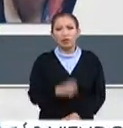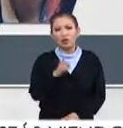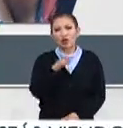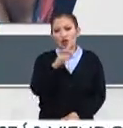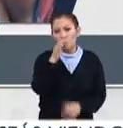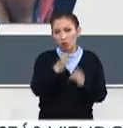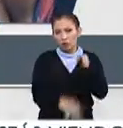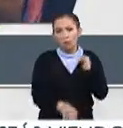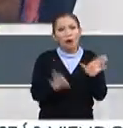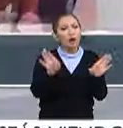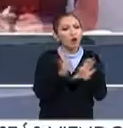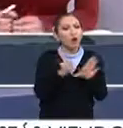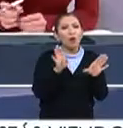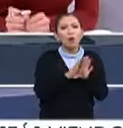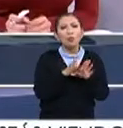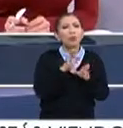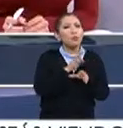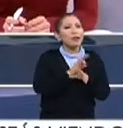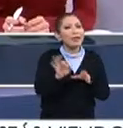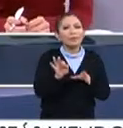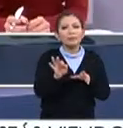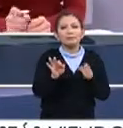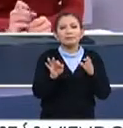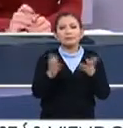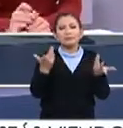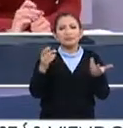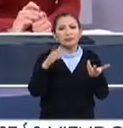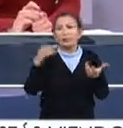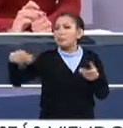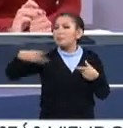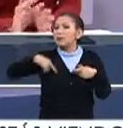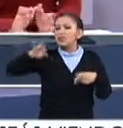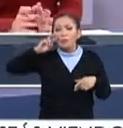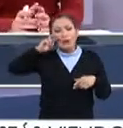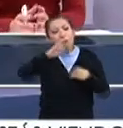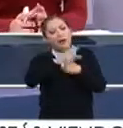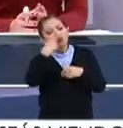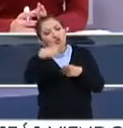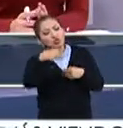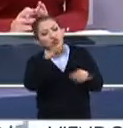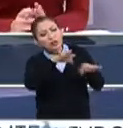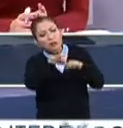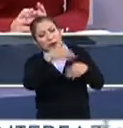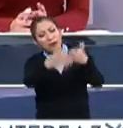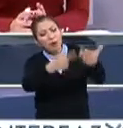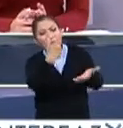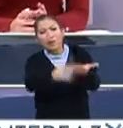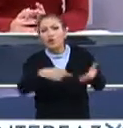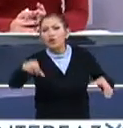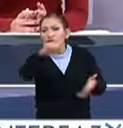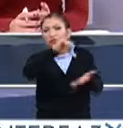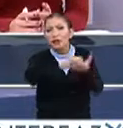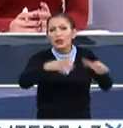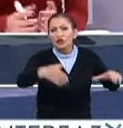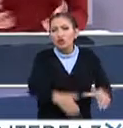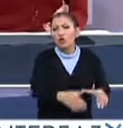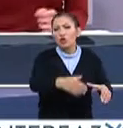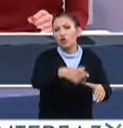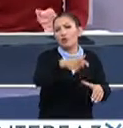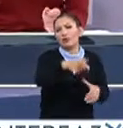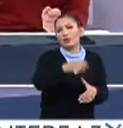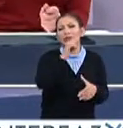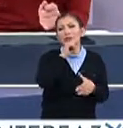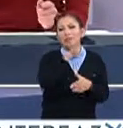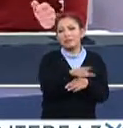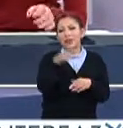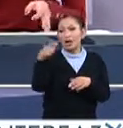doctora, pues finalmente, ¿cómo puede seguir la sociedad en general los avances que se logren en este consorcio y, por supuesto, por